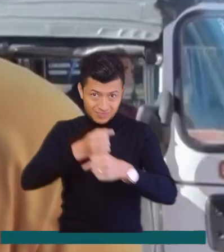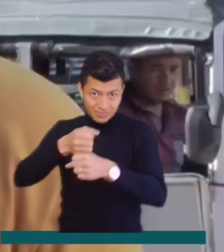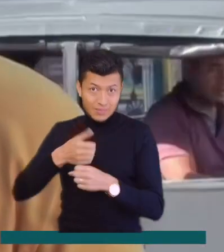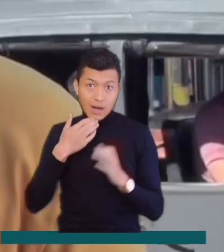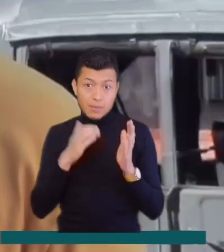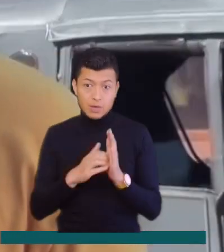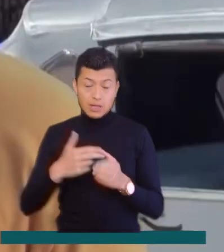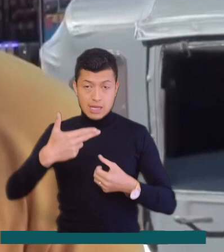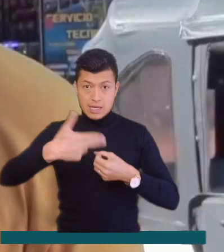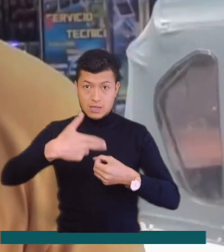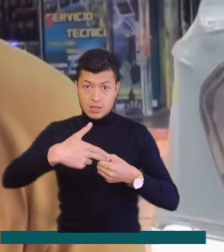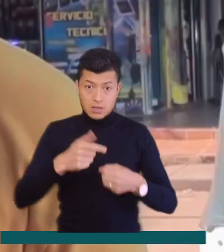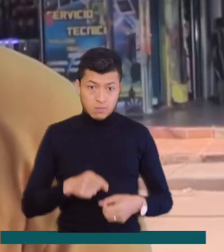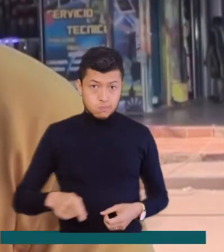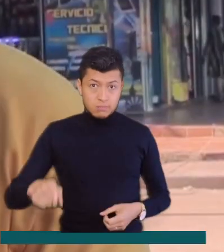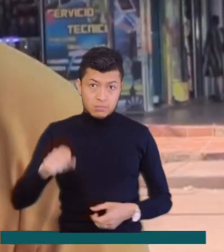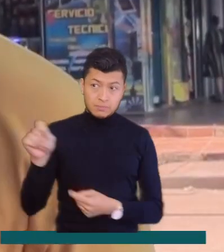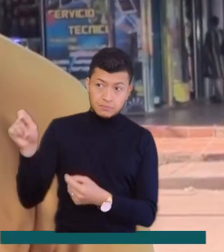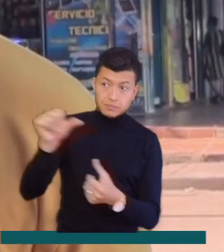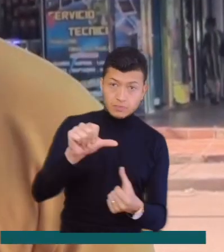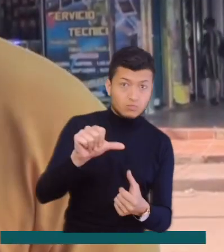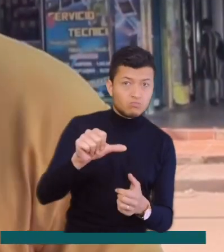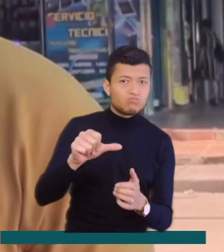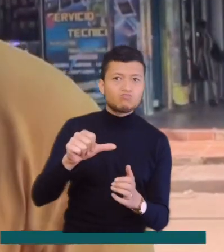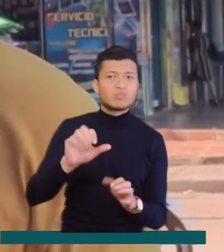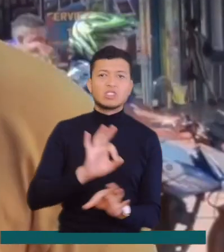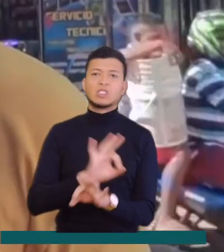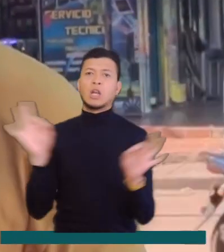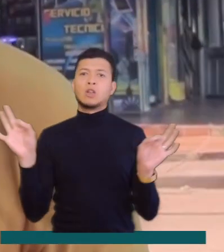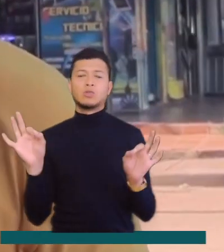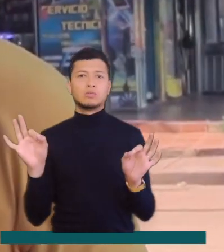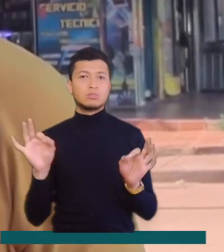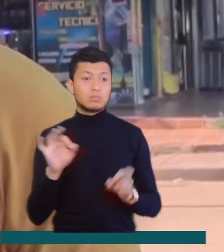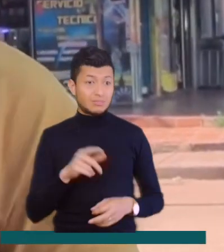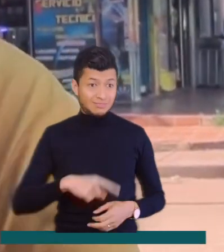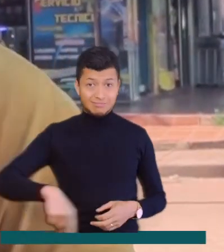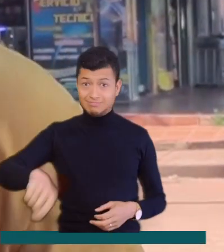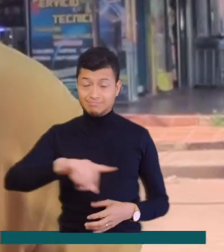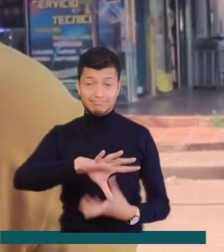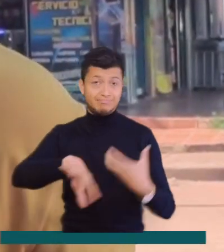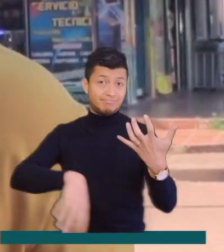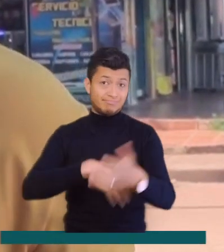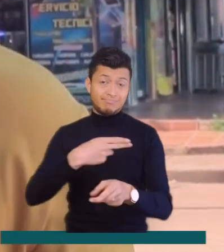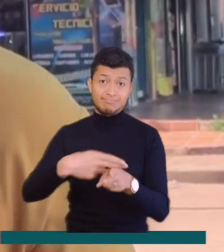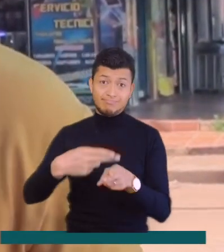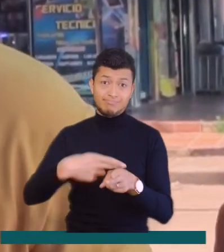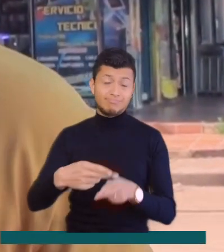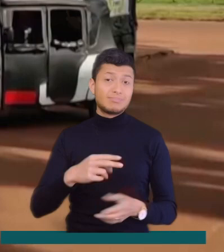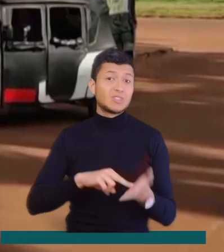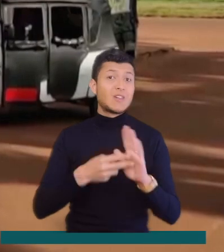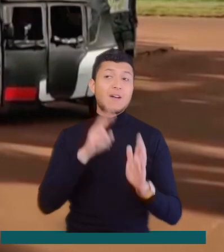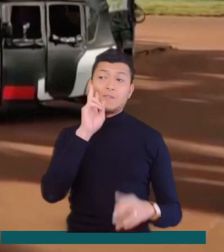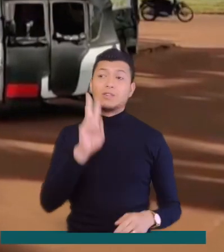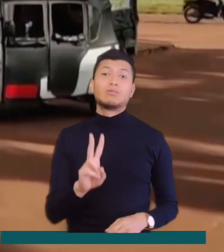la gasolina le quitan el subsidio, lamentablemente esto va a ser un desastre. Venezuela 2. Los anuncios del